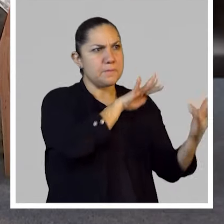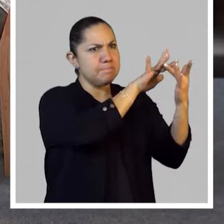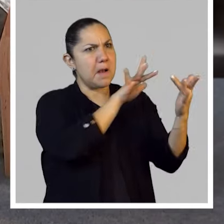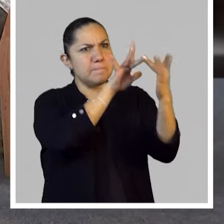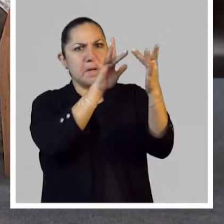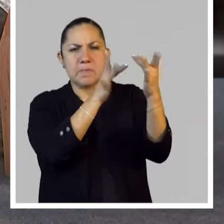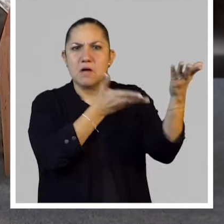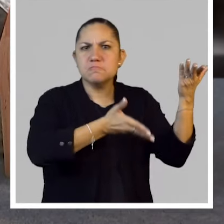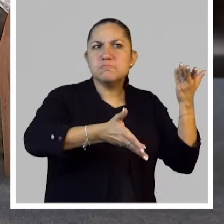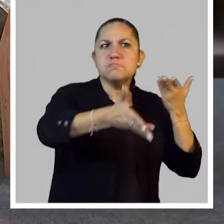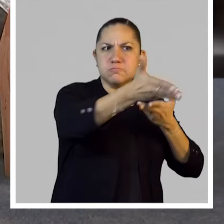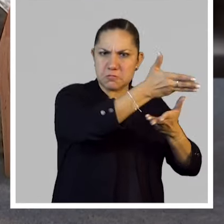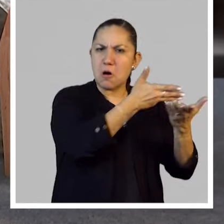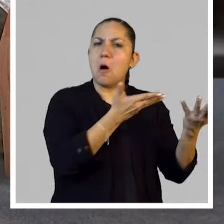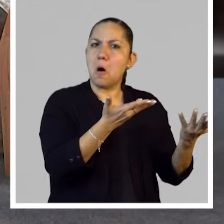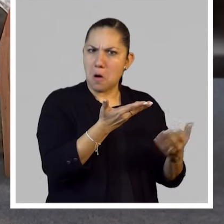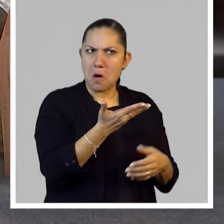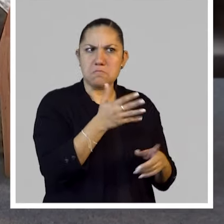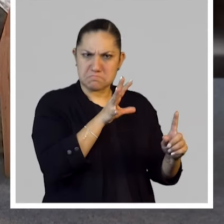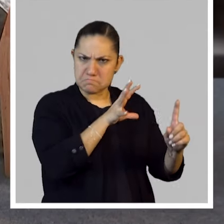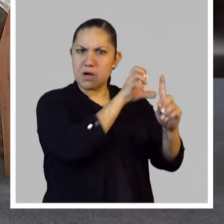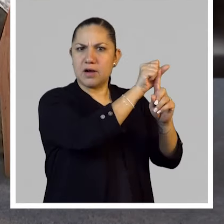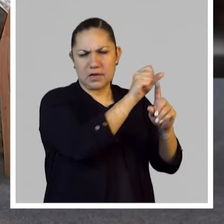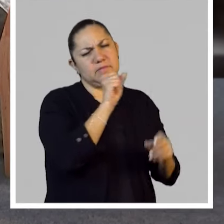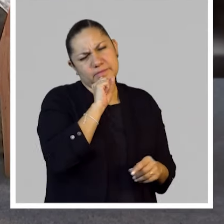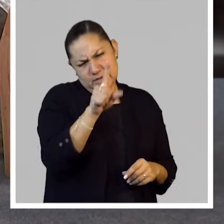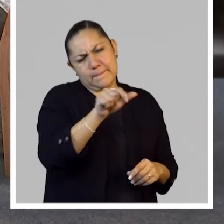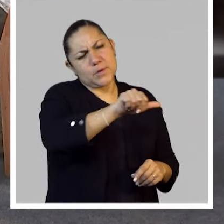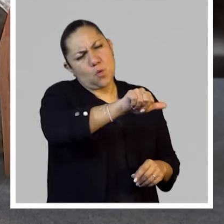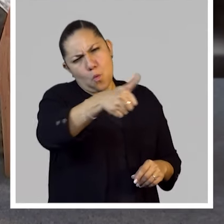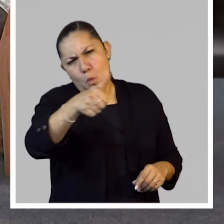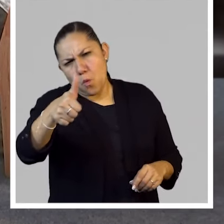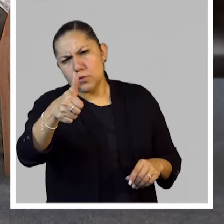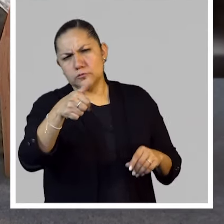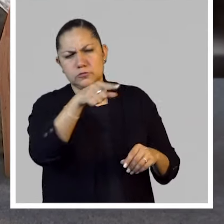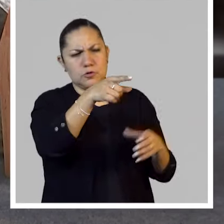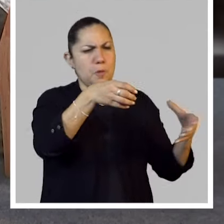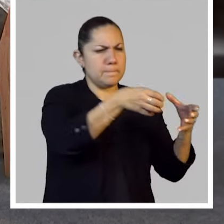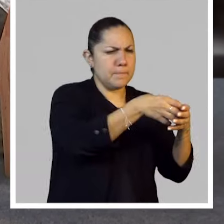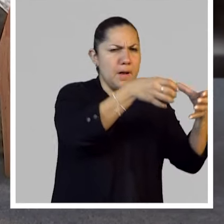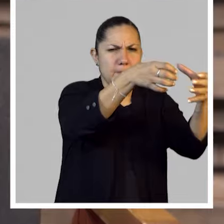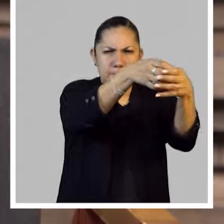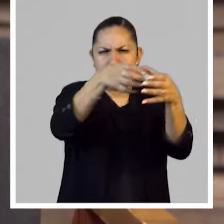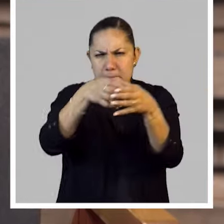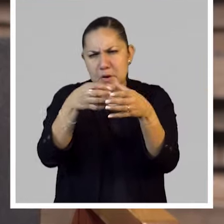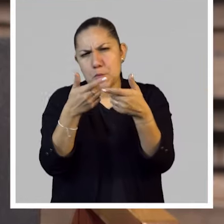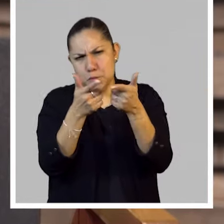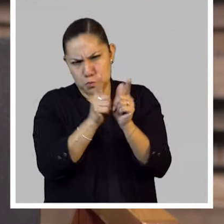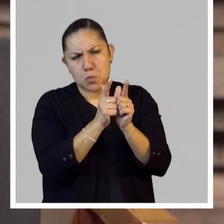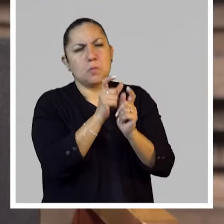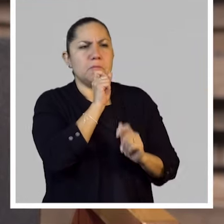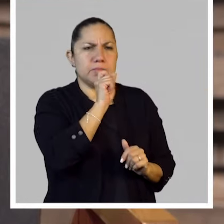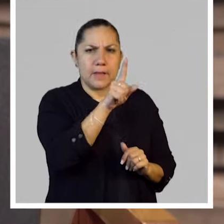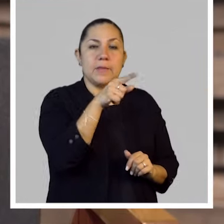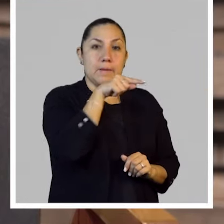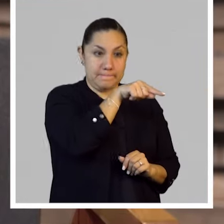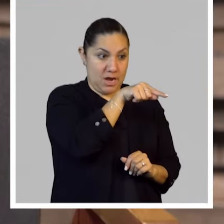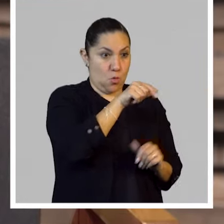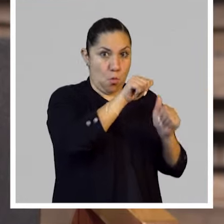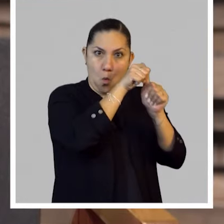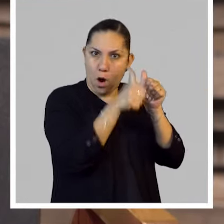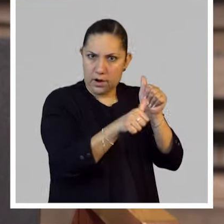pues yo creo que dentro del arte esto sí fue algo sin igual y sin ningún precedente y que estuvo nutrido por otras redes, ¿no?